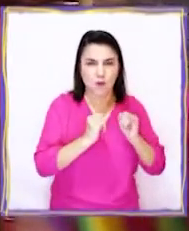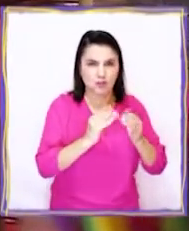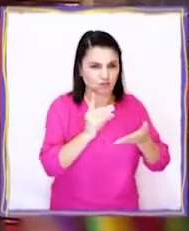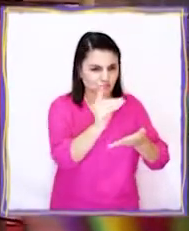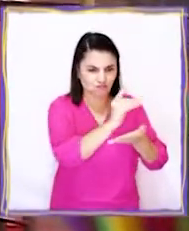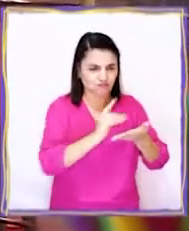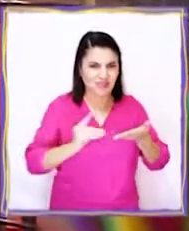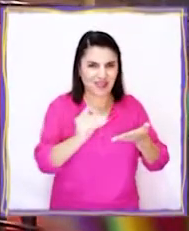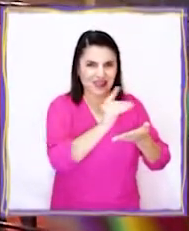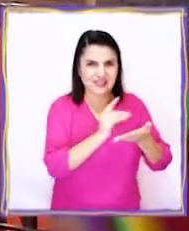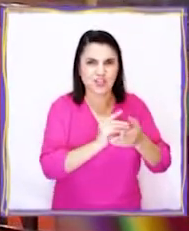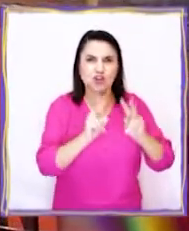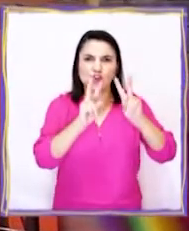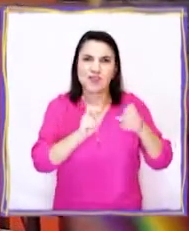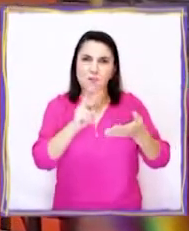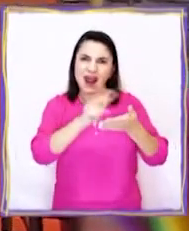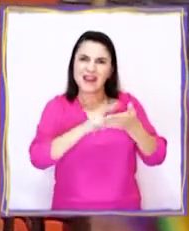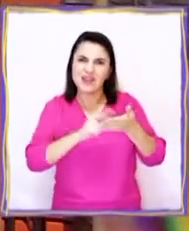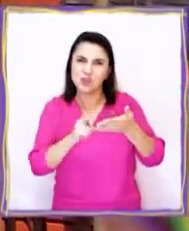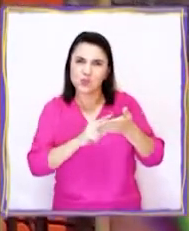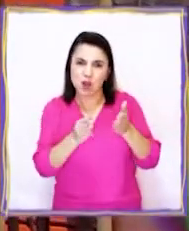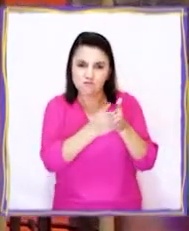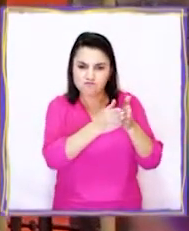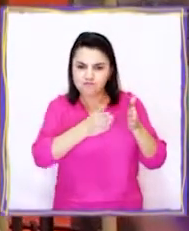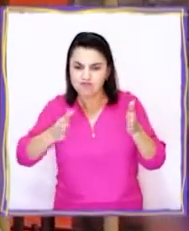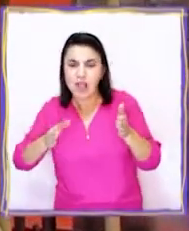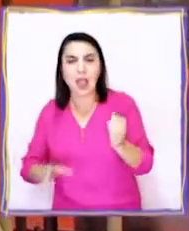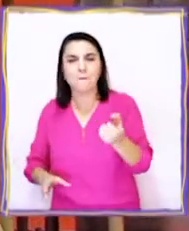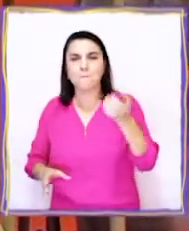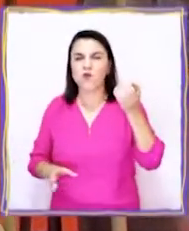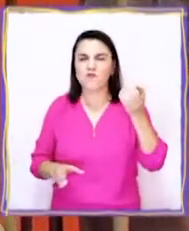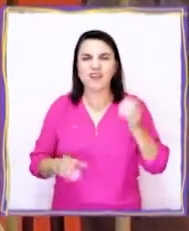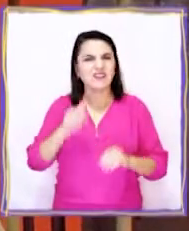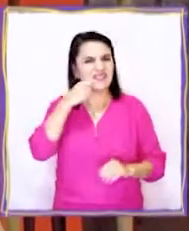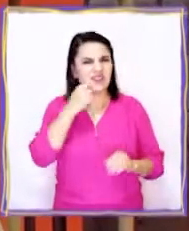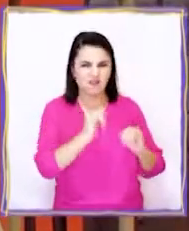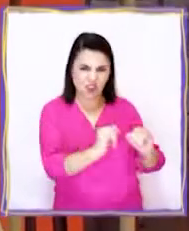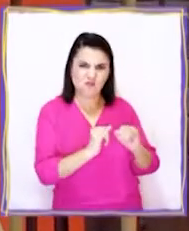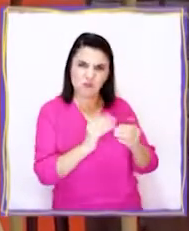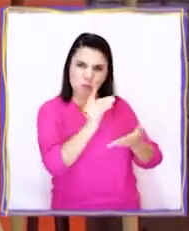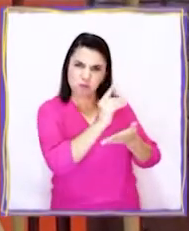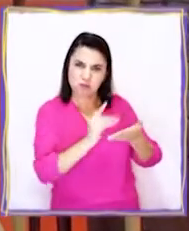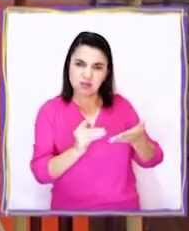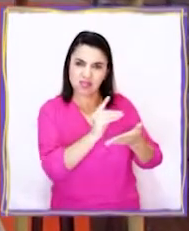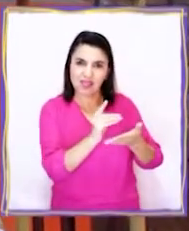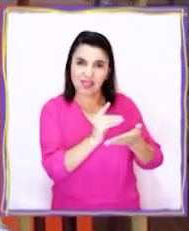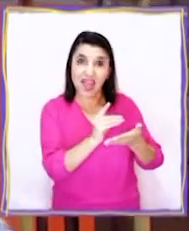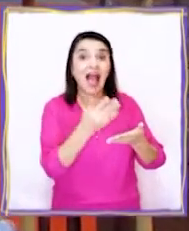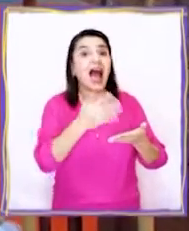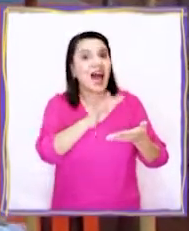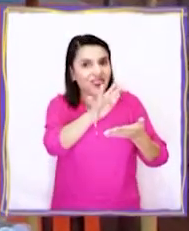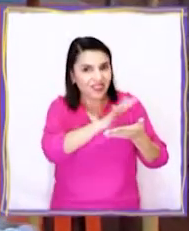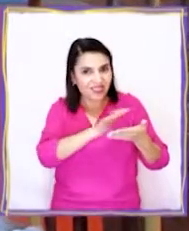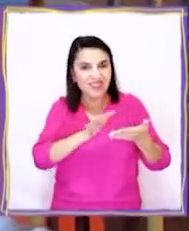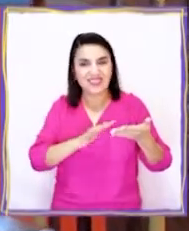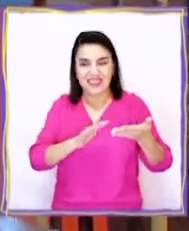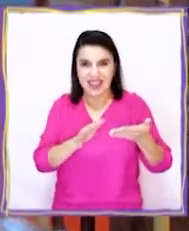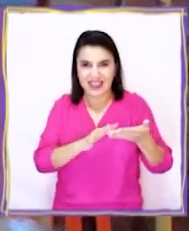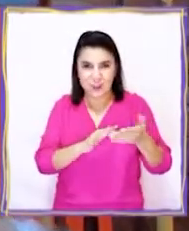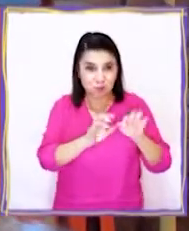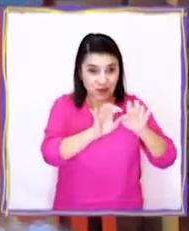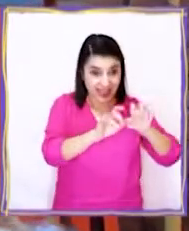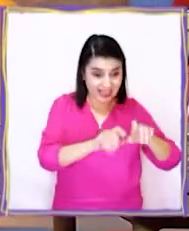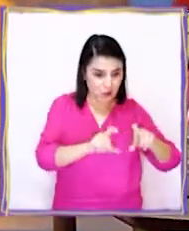que habla sobre la lectura en la era móvil. Pero, ¿saben lo que es una infografía? Es un tipo de texto